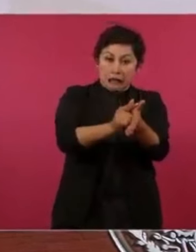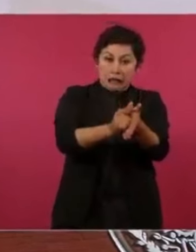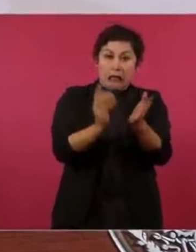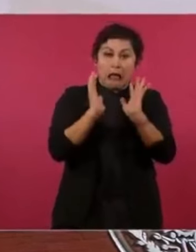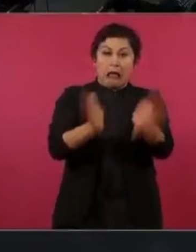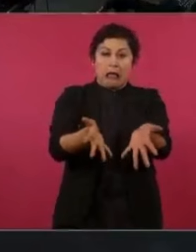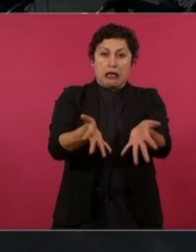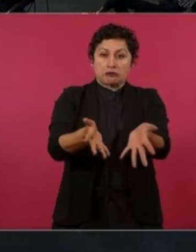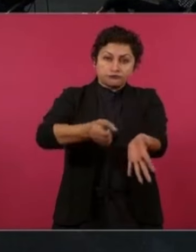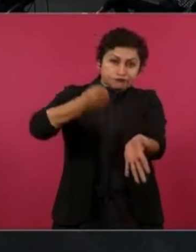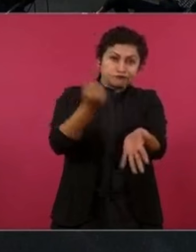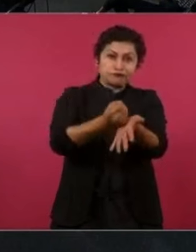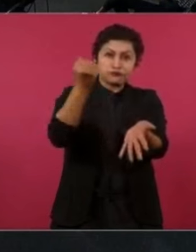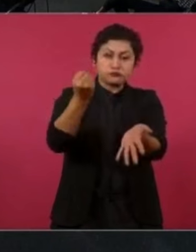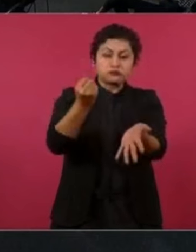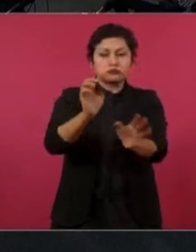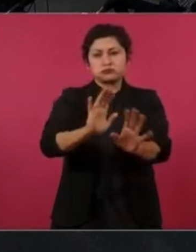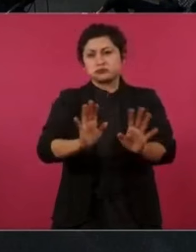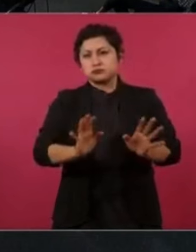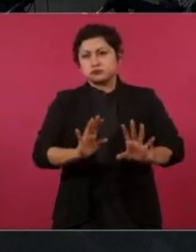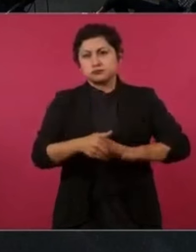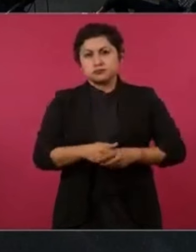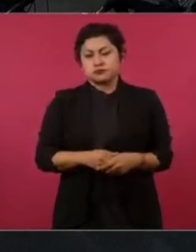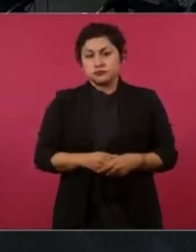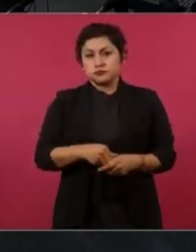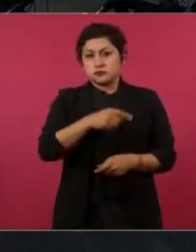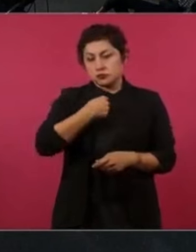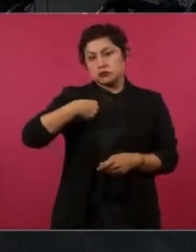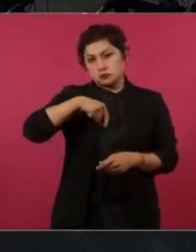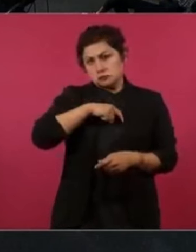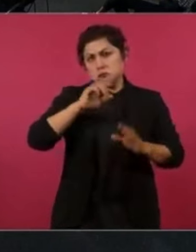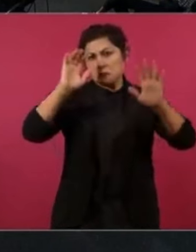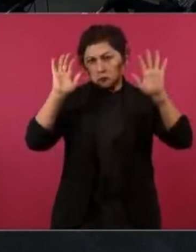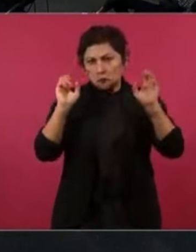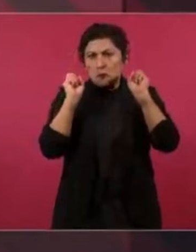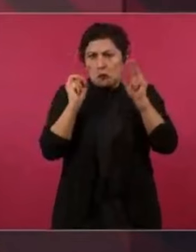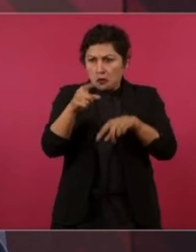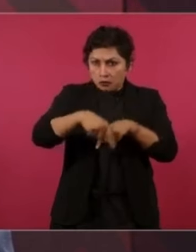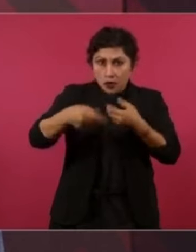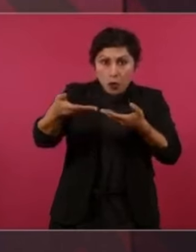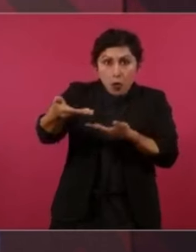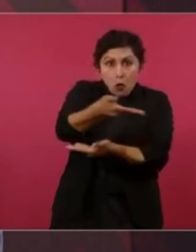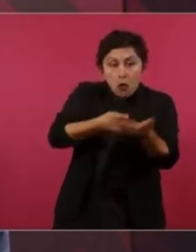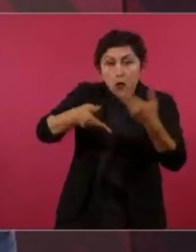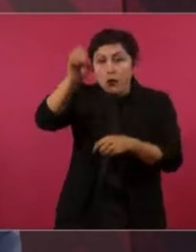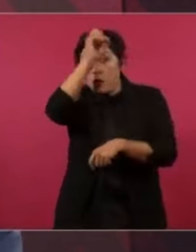nuestra iniciativa. Si se va a mejorar, si se va a enriquecer,